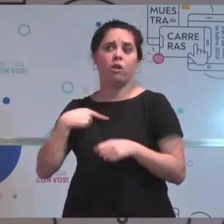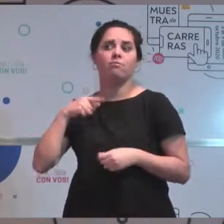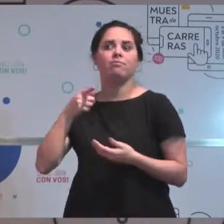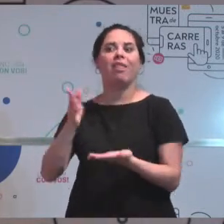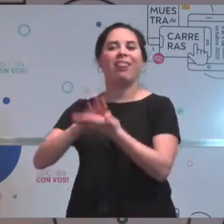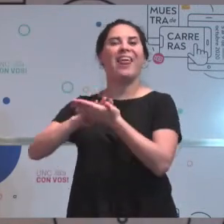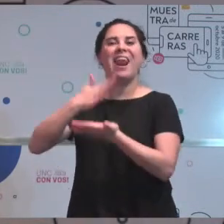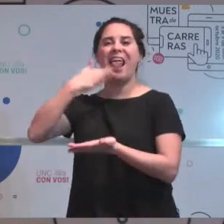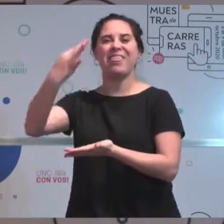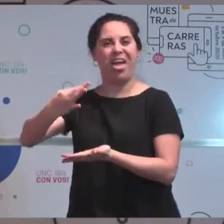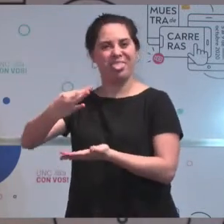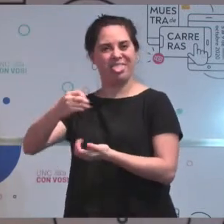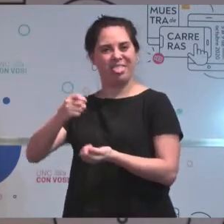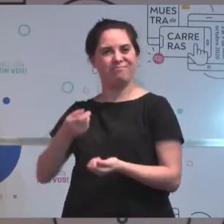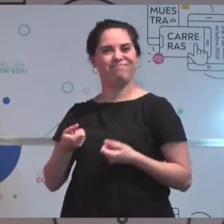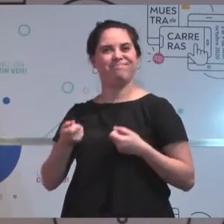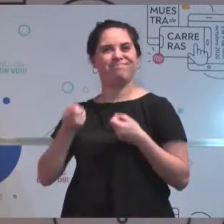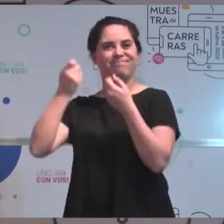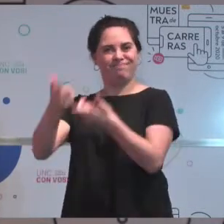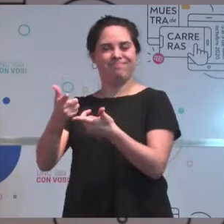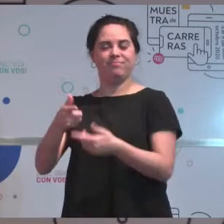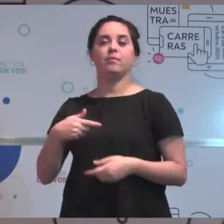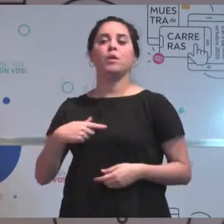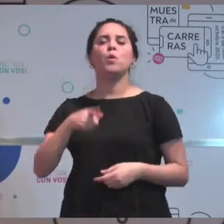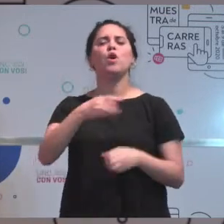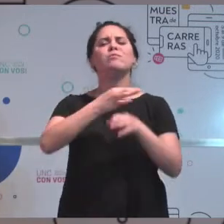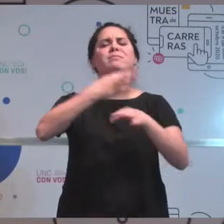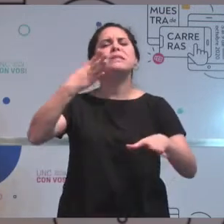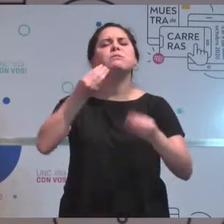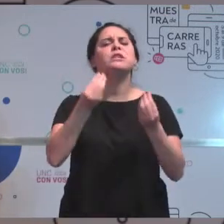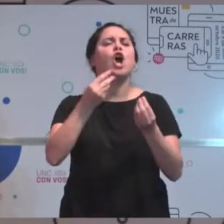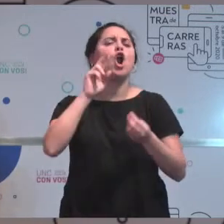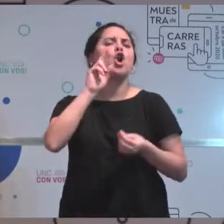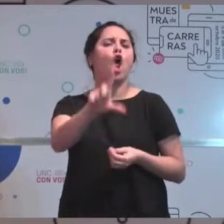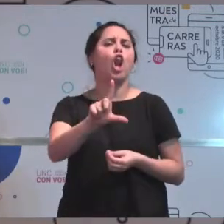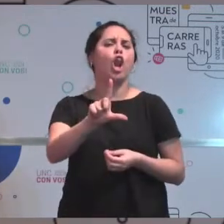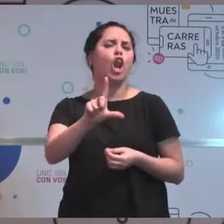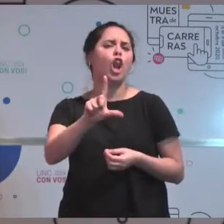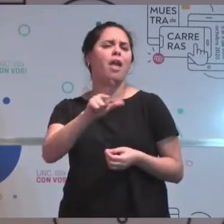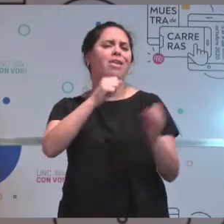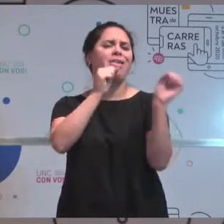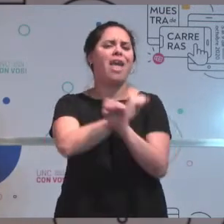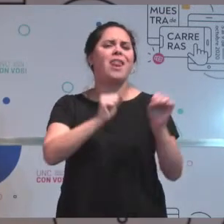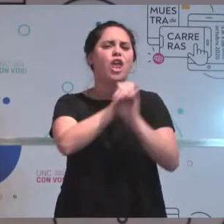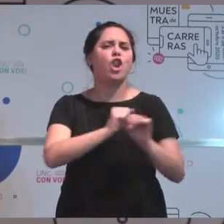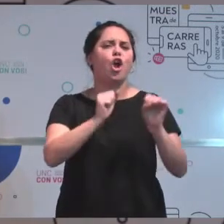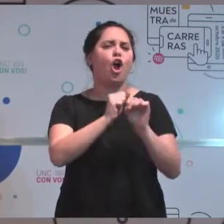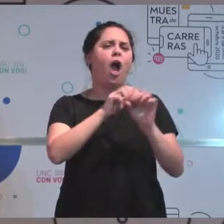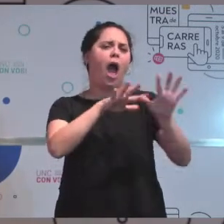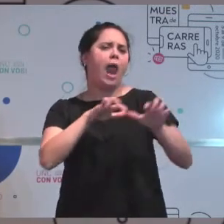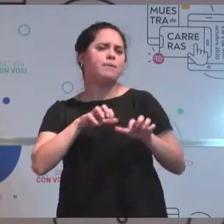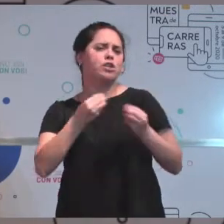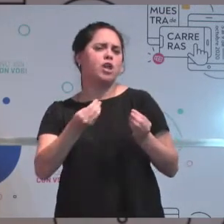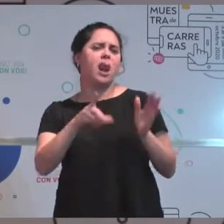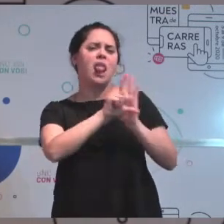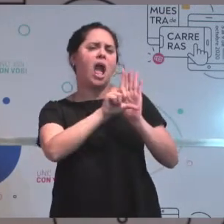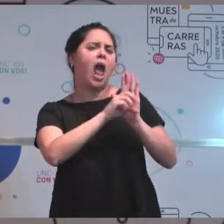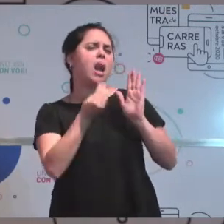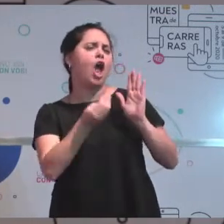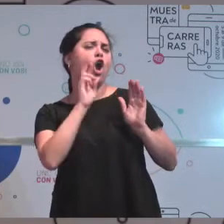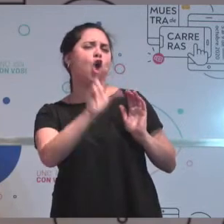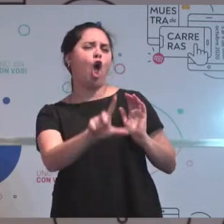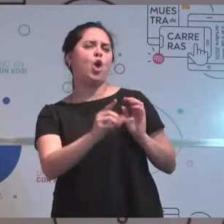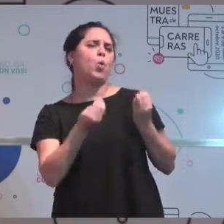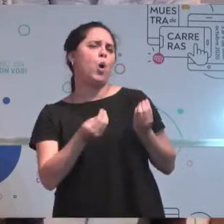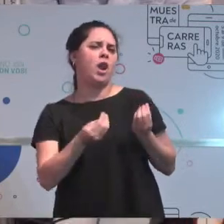hacen referencia específicamente? ¿Cuál es el rol, digamos, del ingeniero agrimensor en lo que sería la parte legal? ¿Qué implica esto? El rol principal del